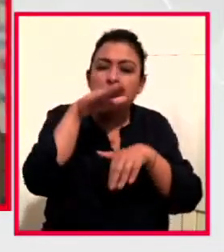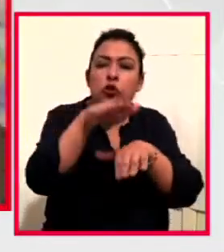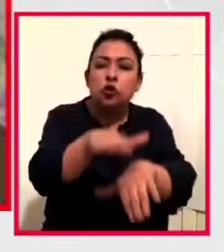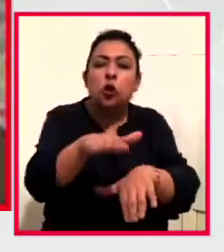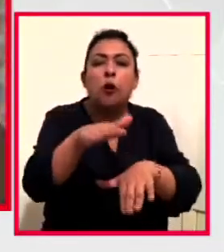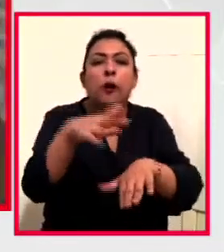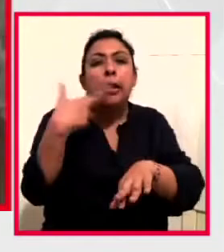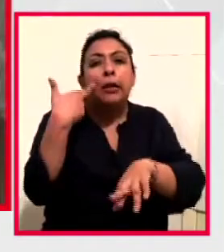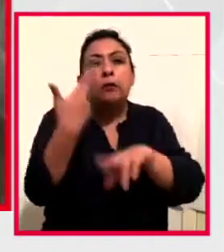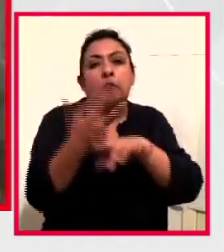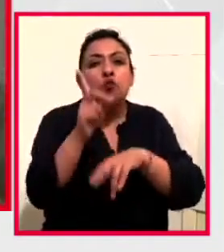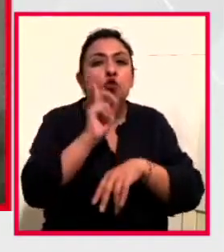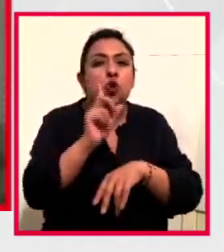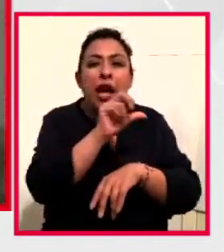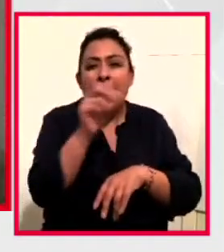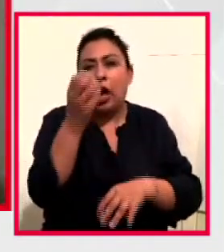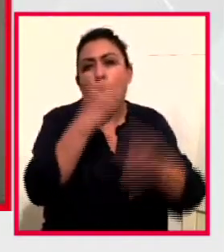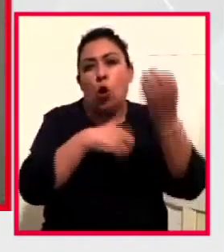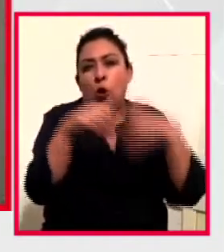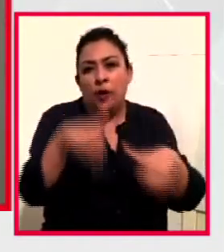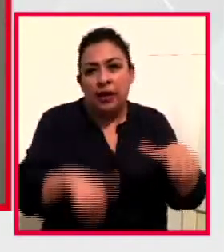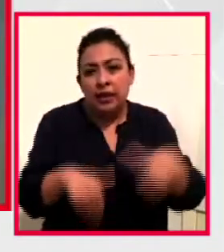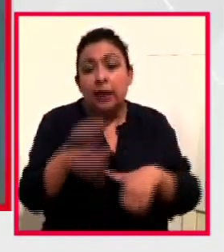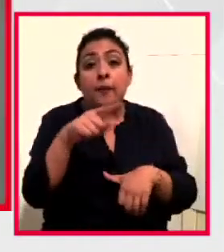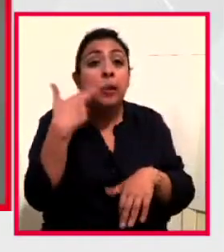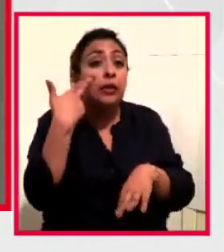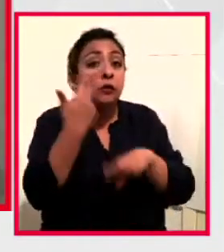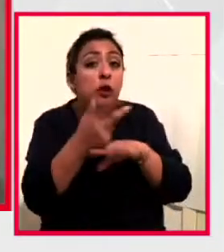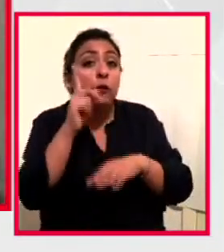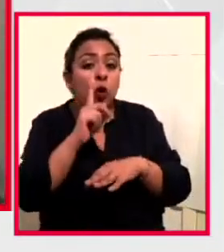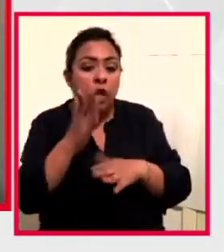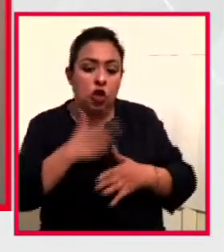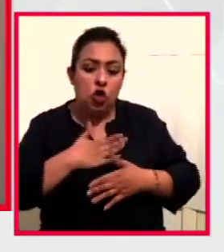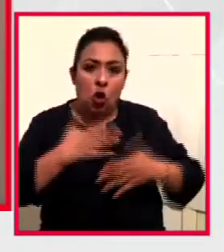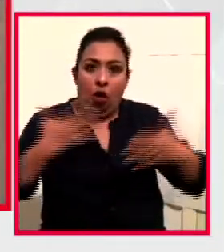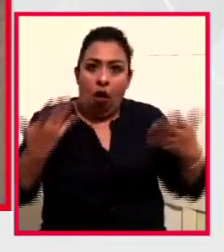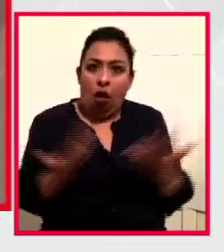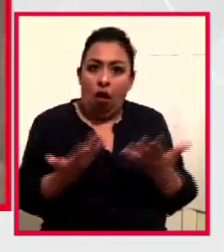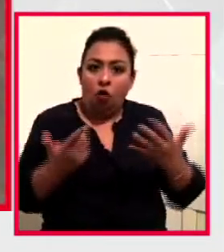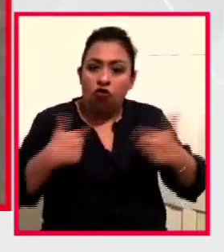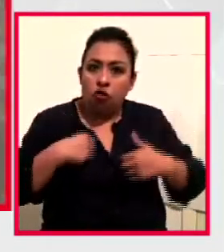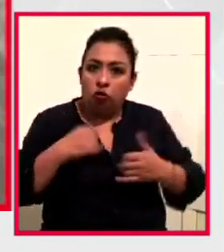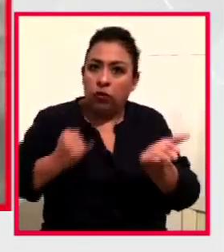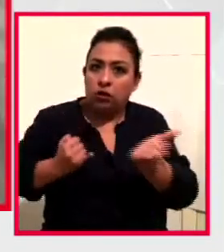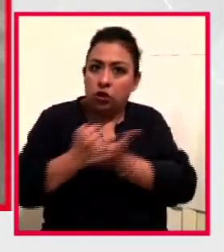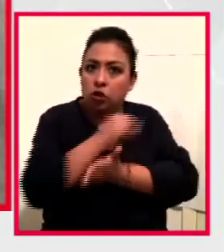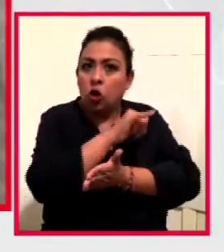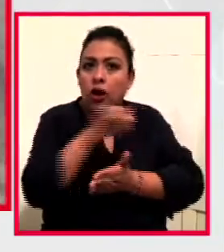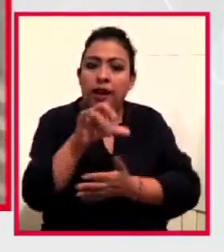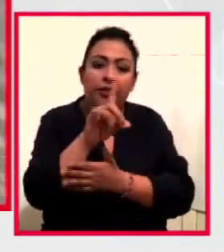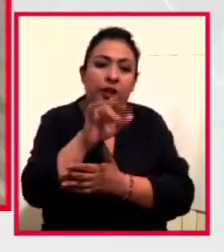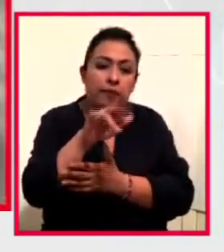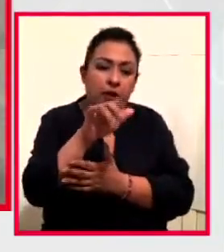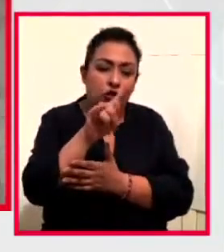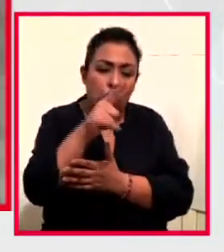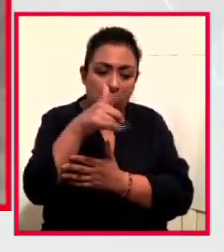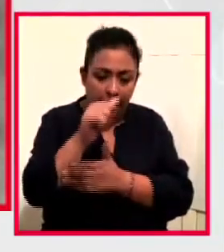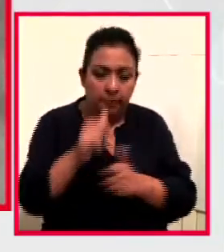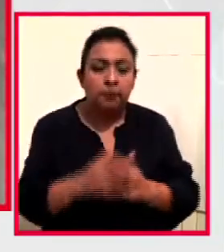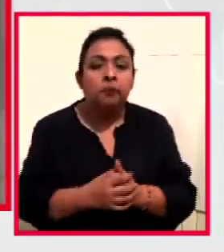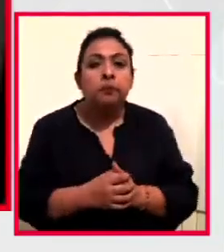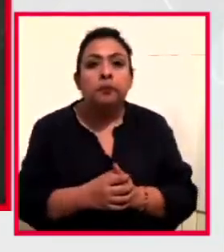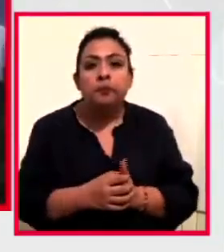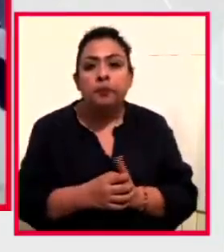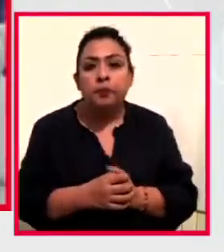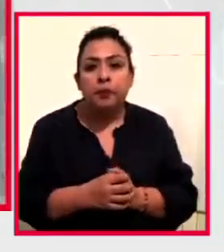femenino en las obras de teatro y al papel de la mujer como tomadora de acciones y decisiones en la dramaturgia. No lo hubieras invitado.